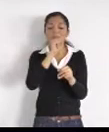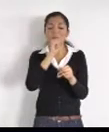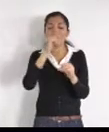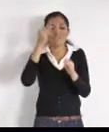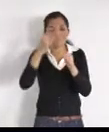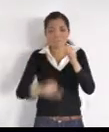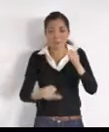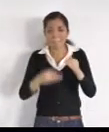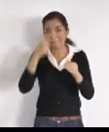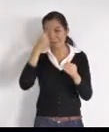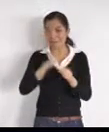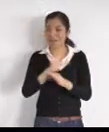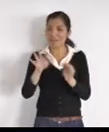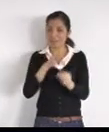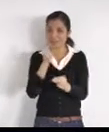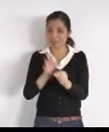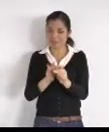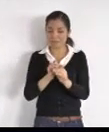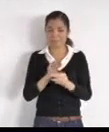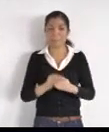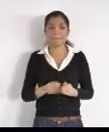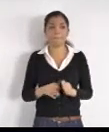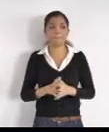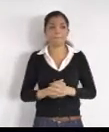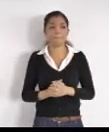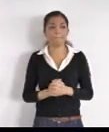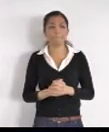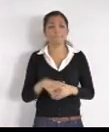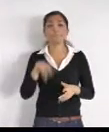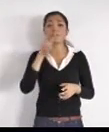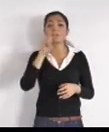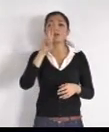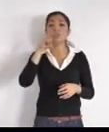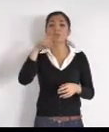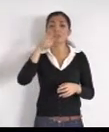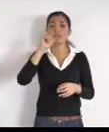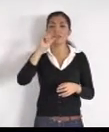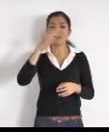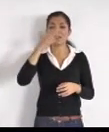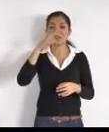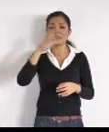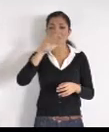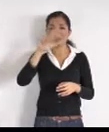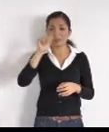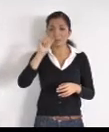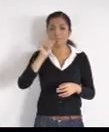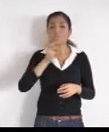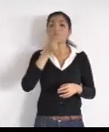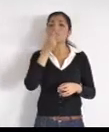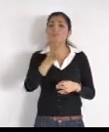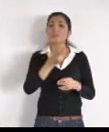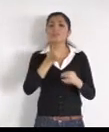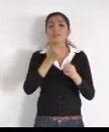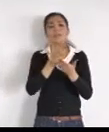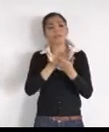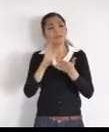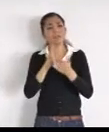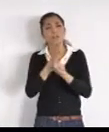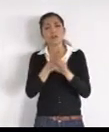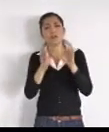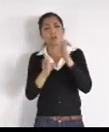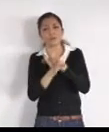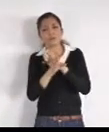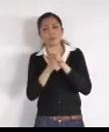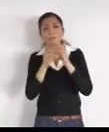Verónica Herrera Delgado, por el Facebook personal, de las cosas, solas, se, a casas, perdón, de las casas solas, que se mete la